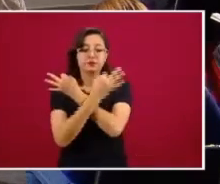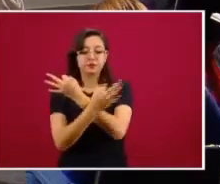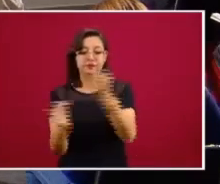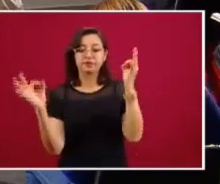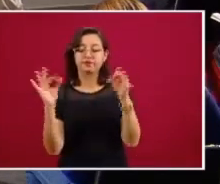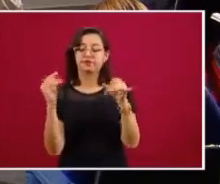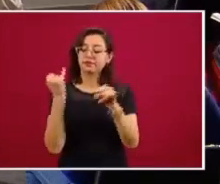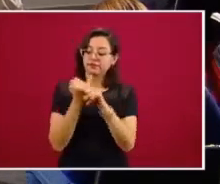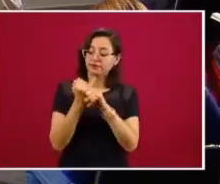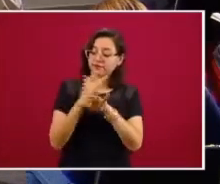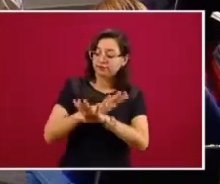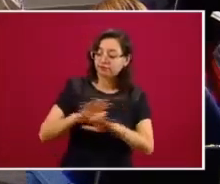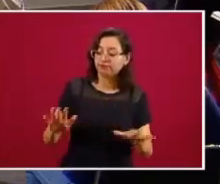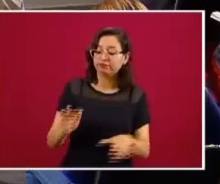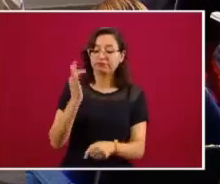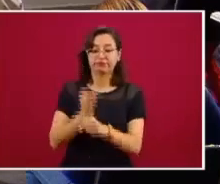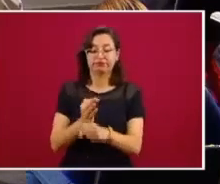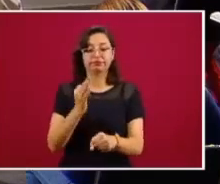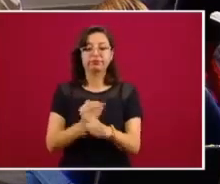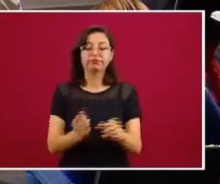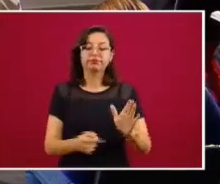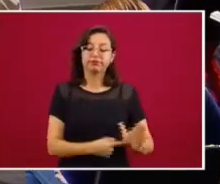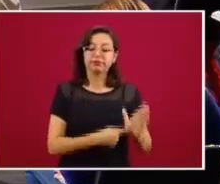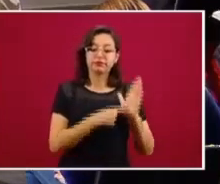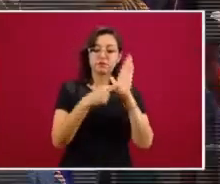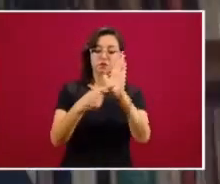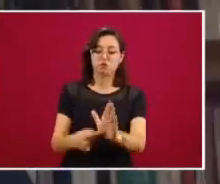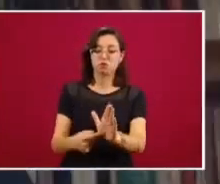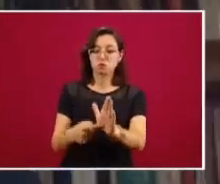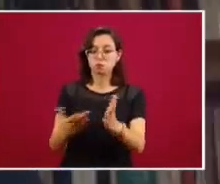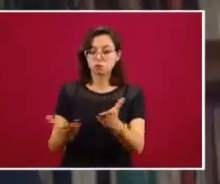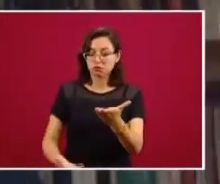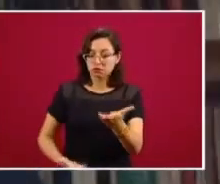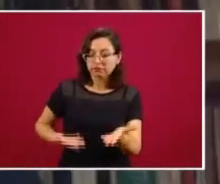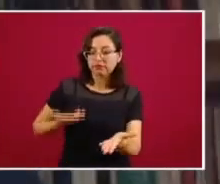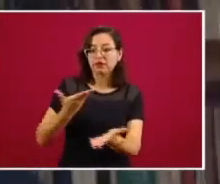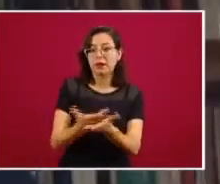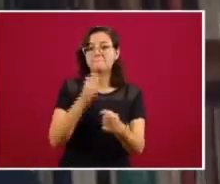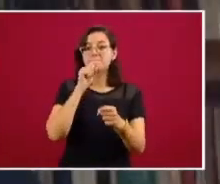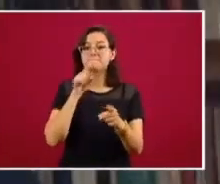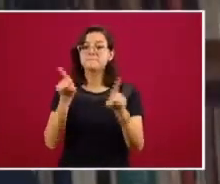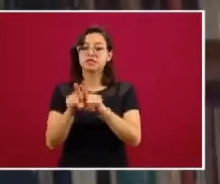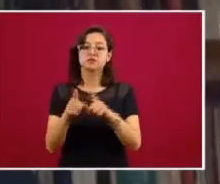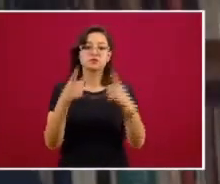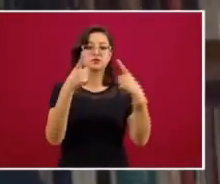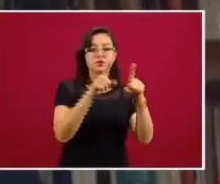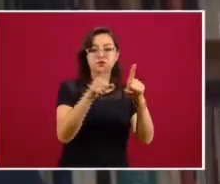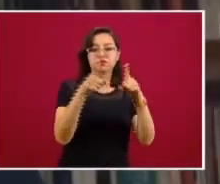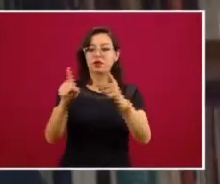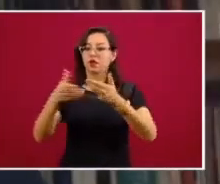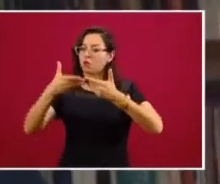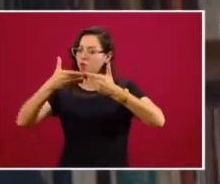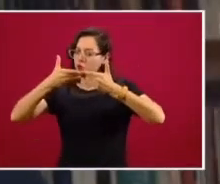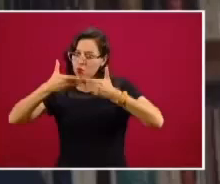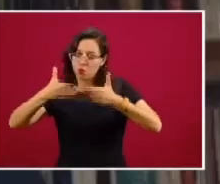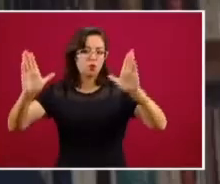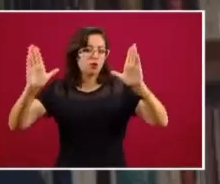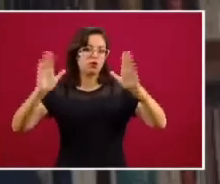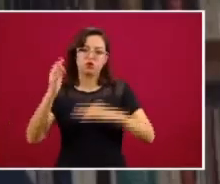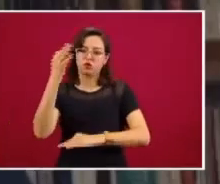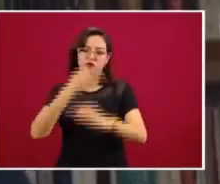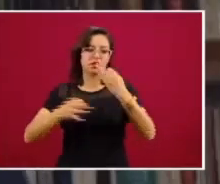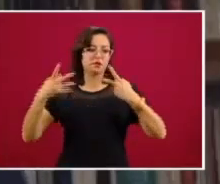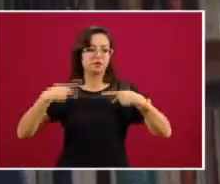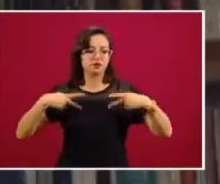este informe que le estoy presentando, se lo estoy presentando a usted simultáneamente, que lo estamos haciendo público. Así que,